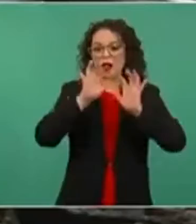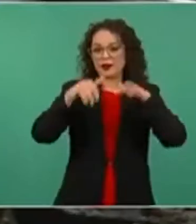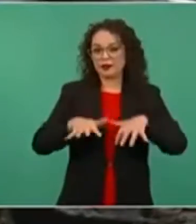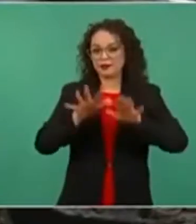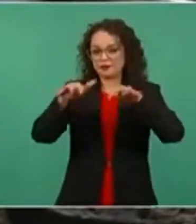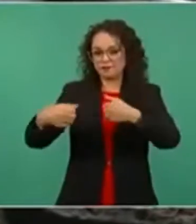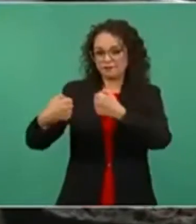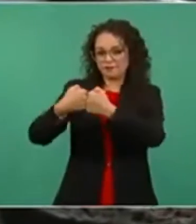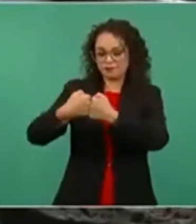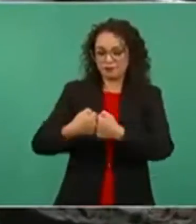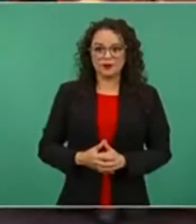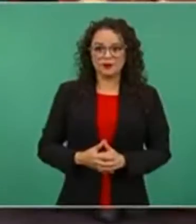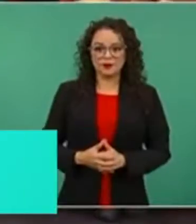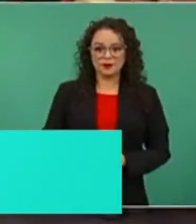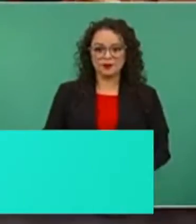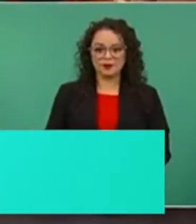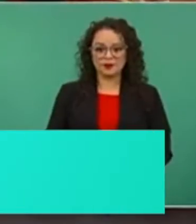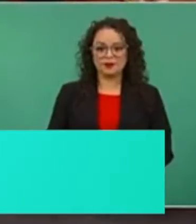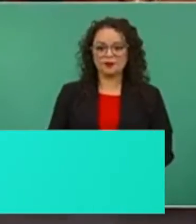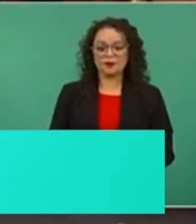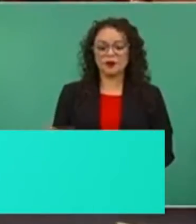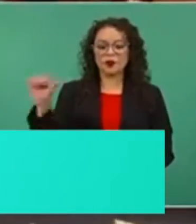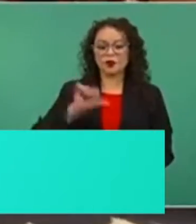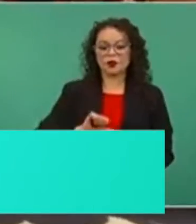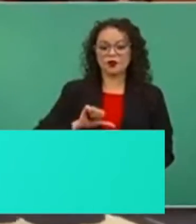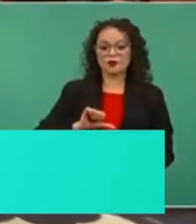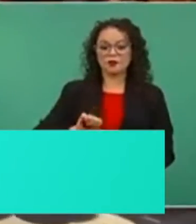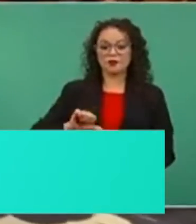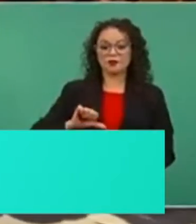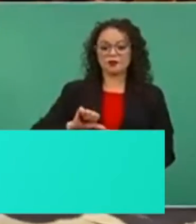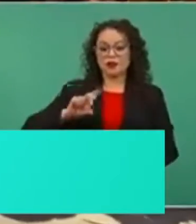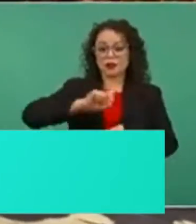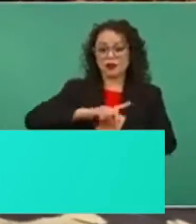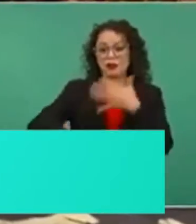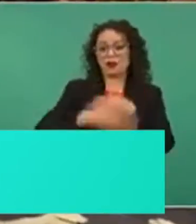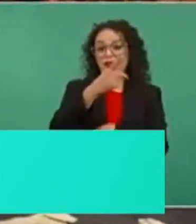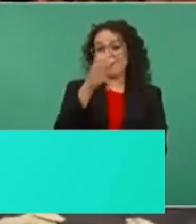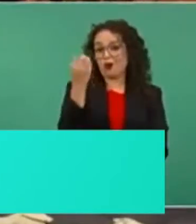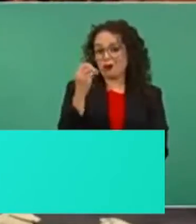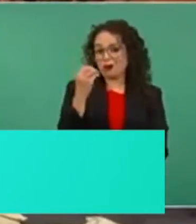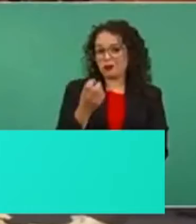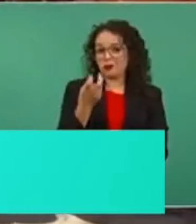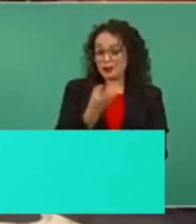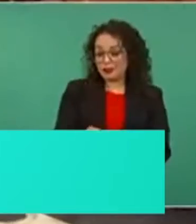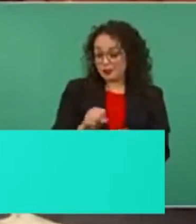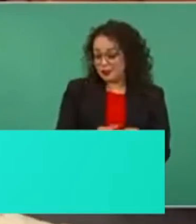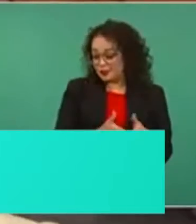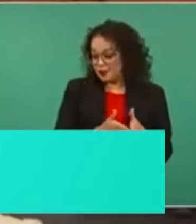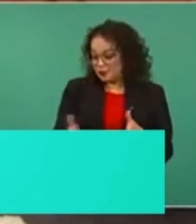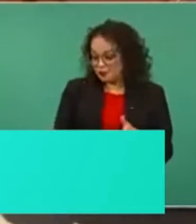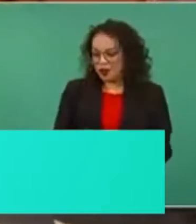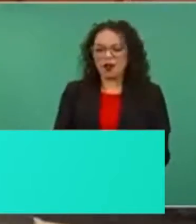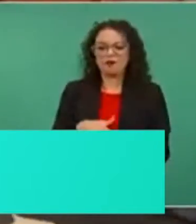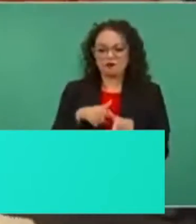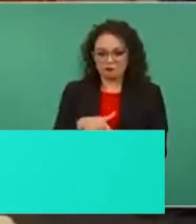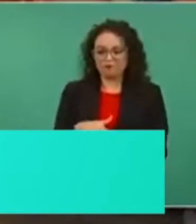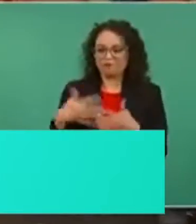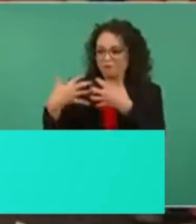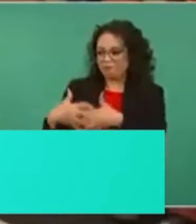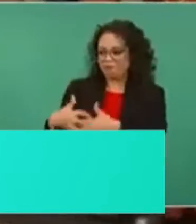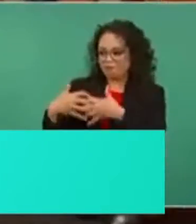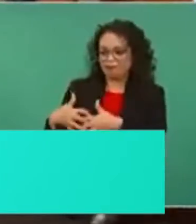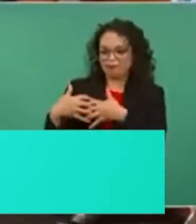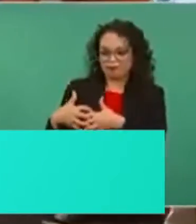manifestaron su apoyo Es 15 de octubre y esta semana continuaron los trabajos en la refinería